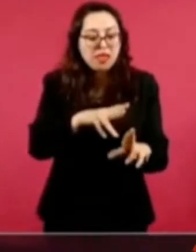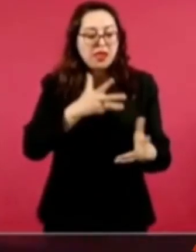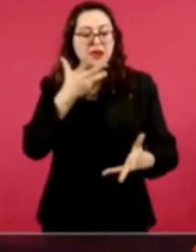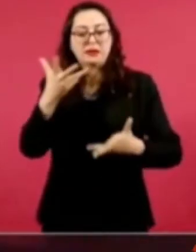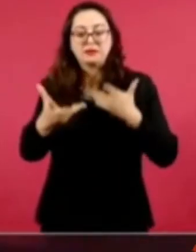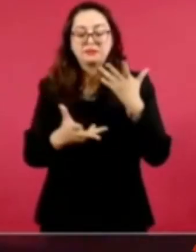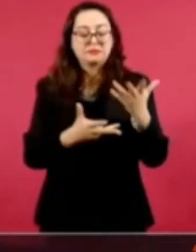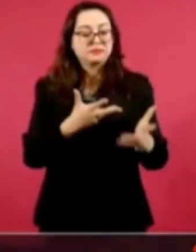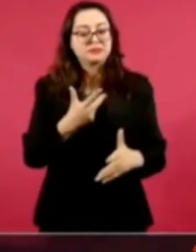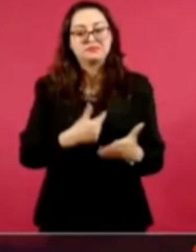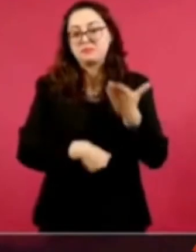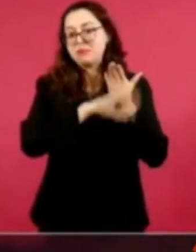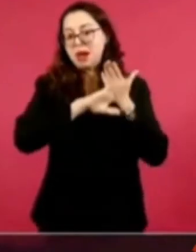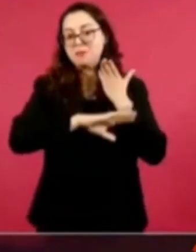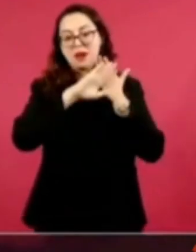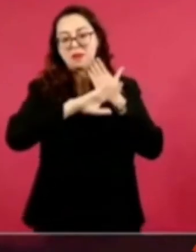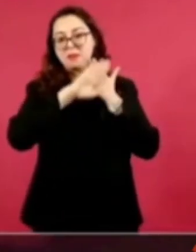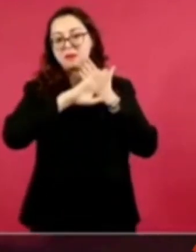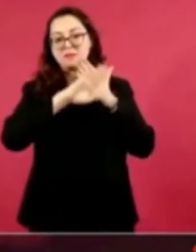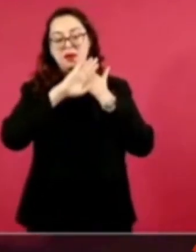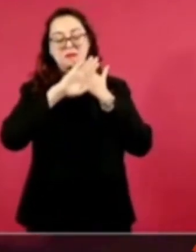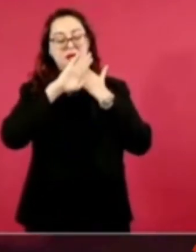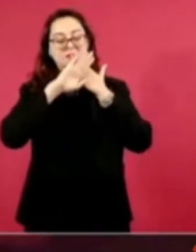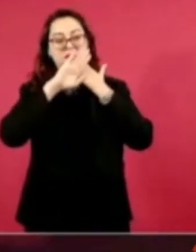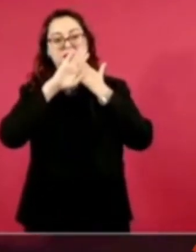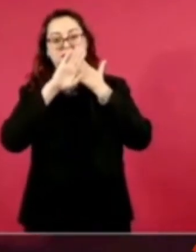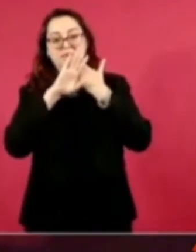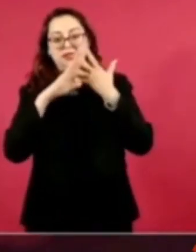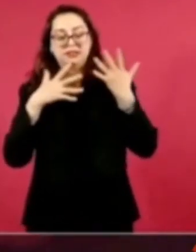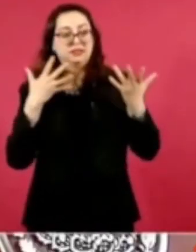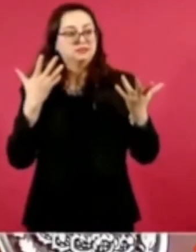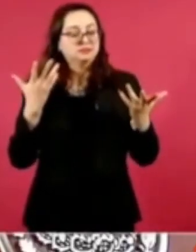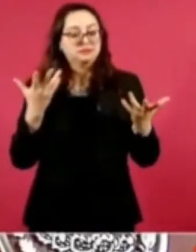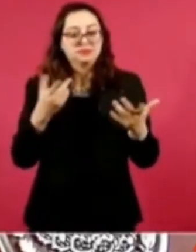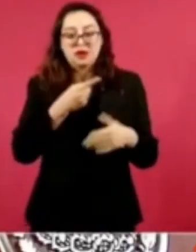bombardeaban y no podíamos decir nada.